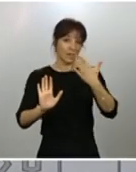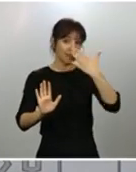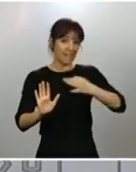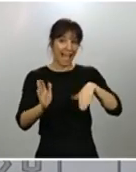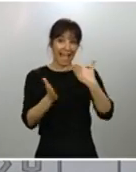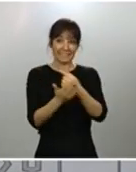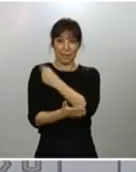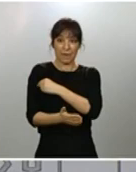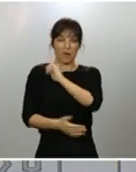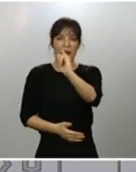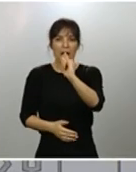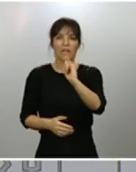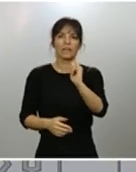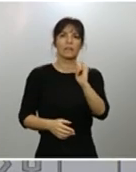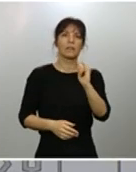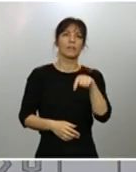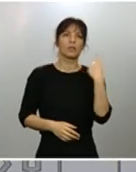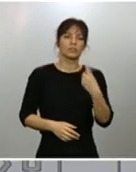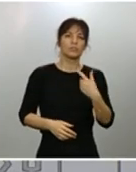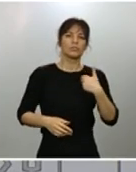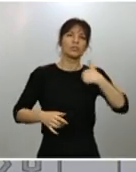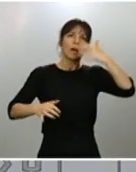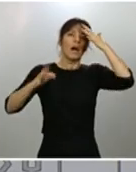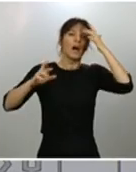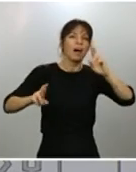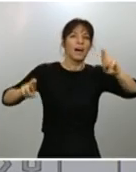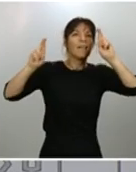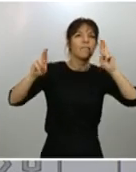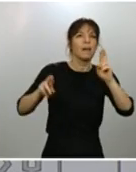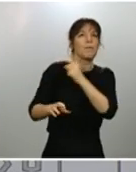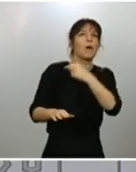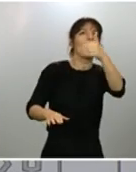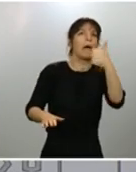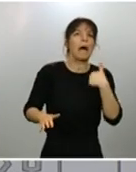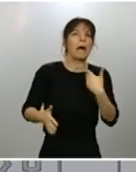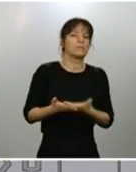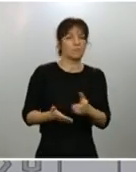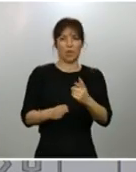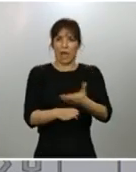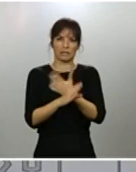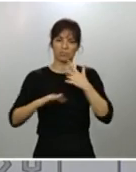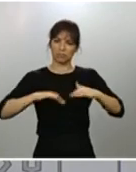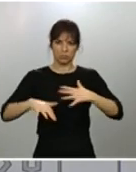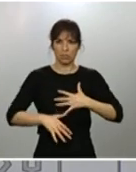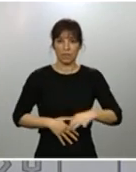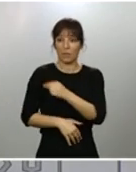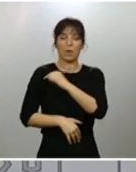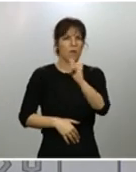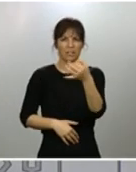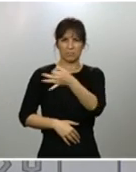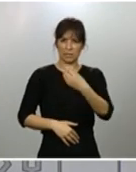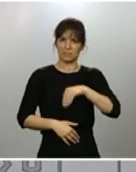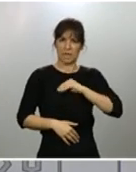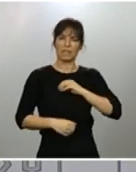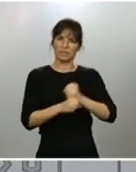no podemos poner nuestras esperanzas en una vacuna. Cuando llegue, perfecto. España está trabajando duro para estar muy